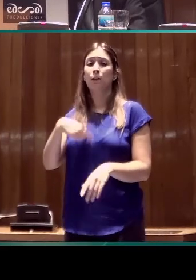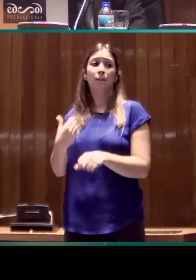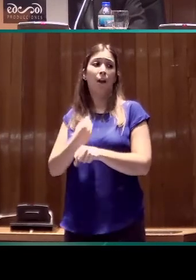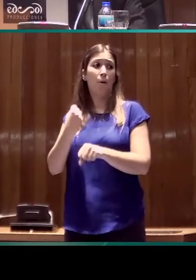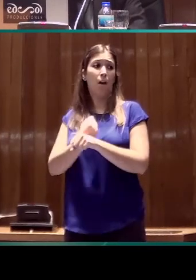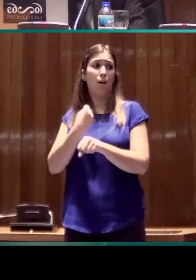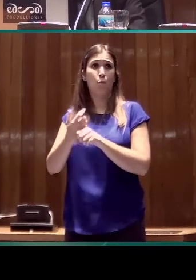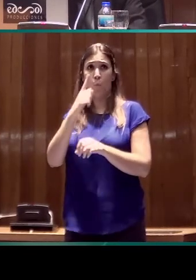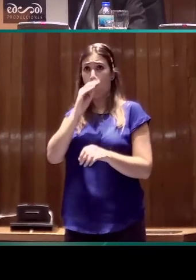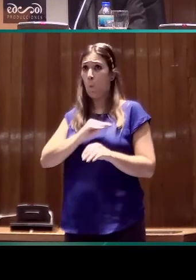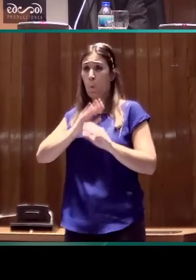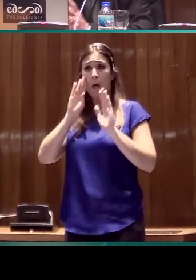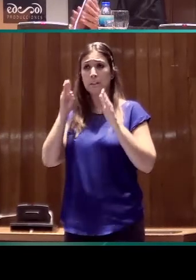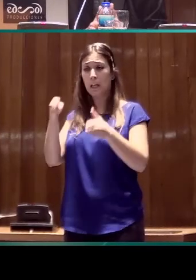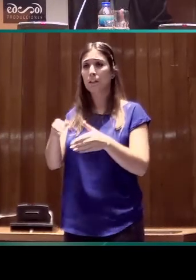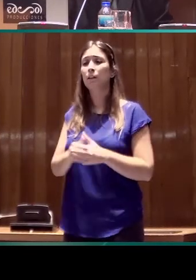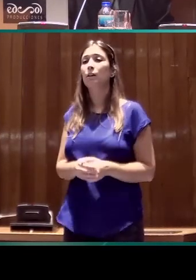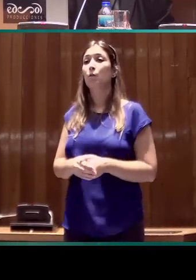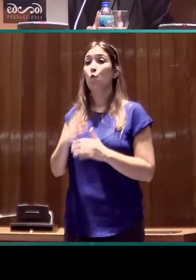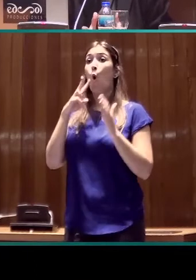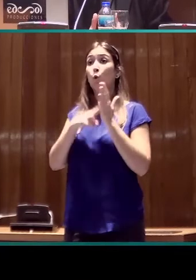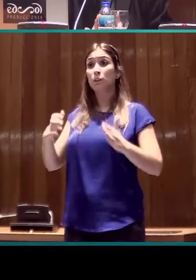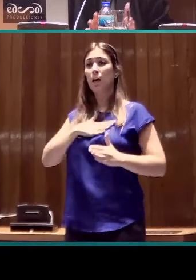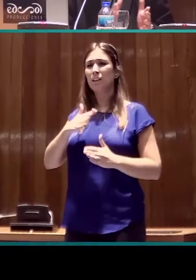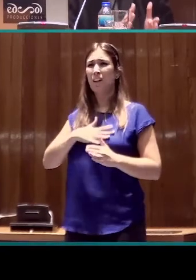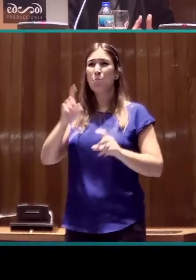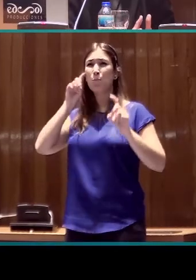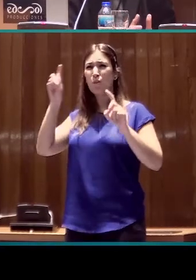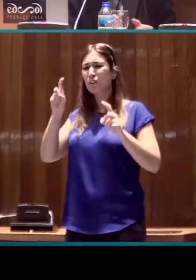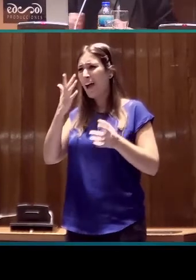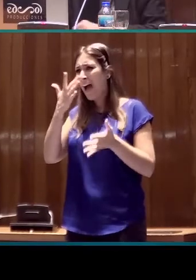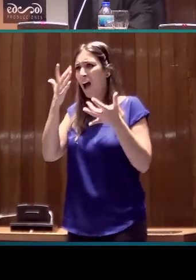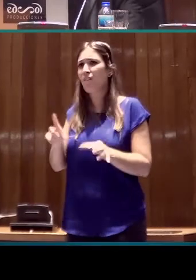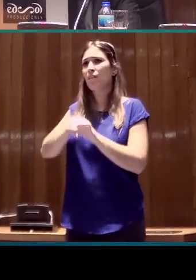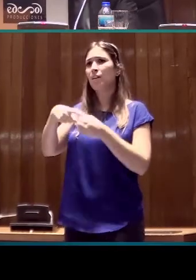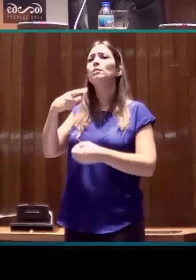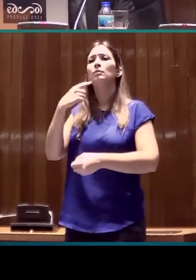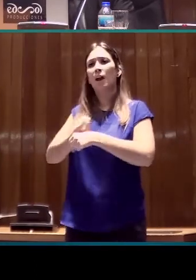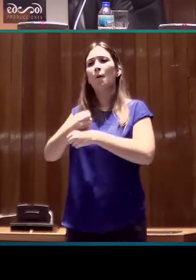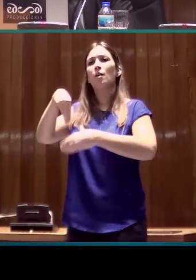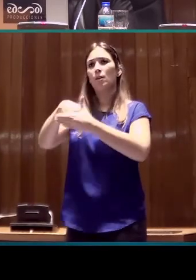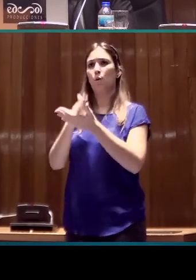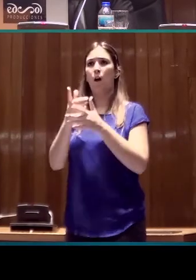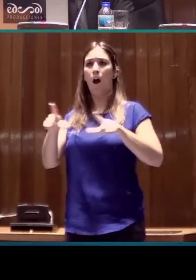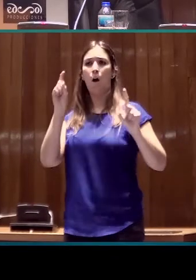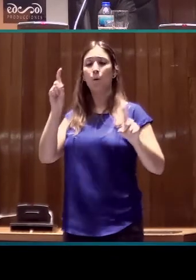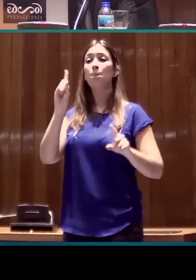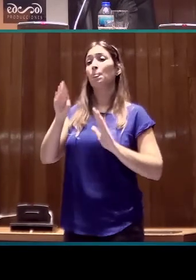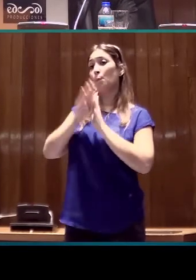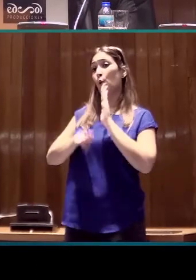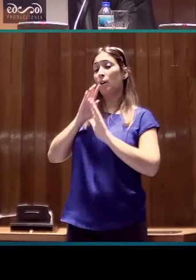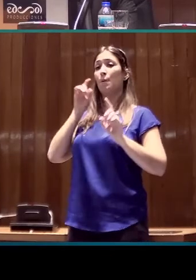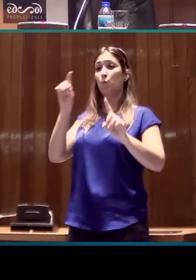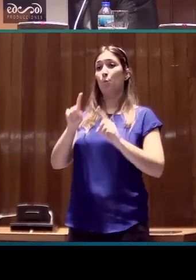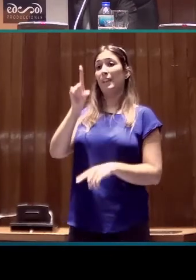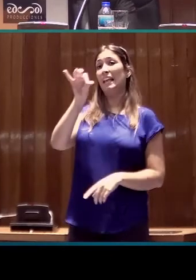bastante porque en UCIL-SEUBA hay muchos maestros que están en las aulas. Programación educativa para la enseñanza de la lengua